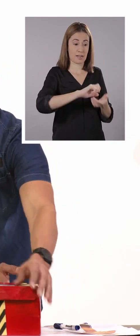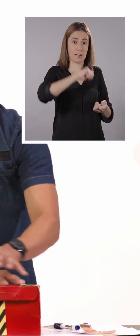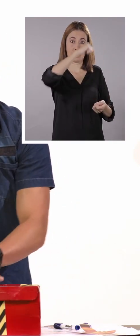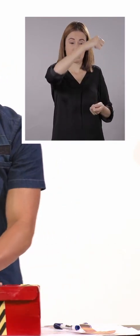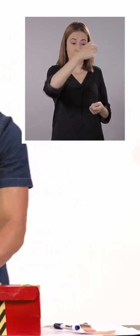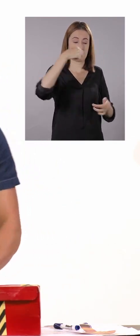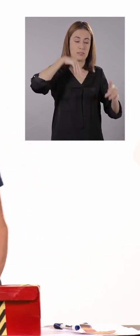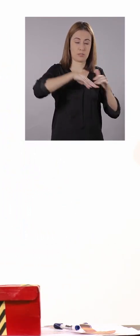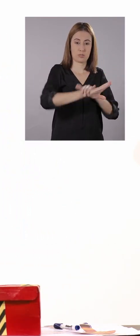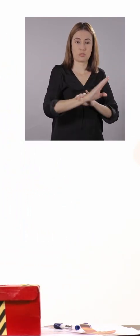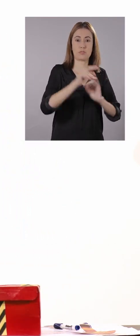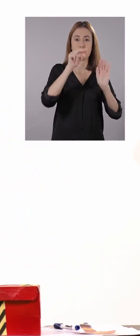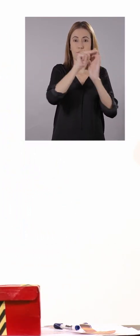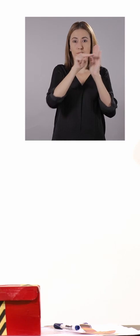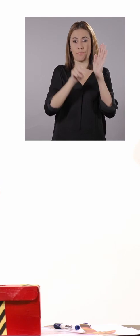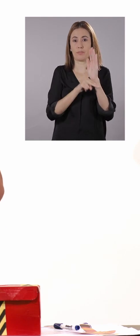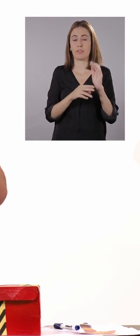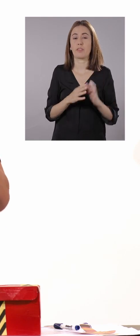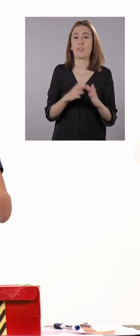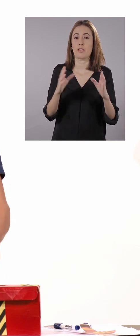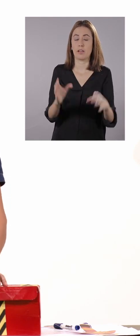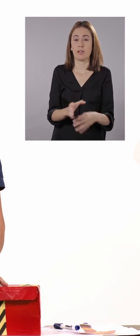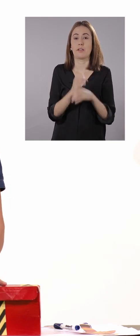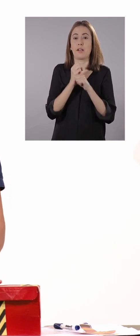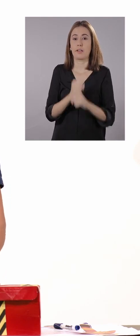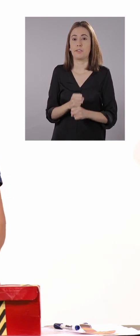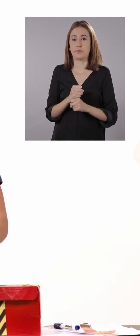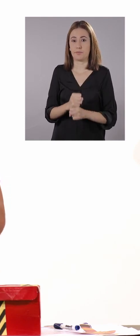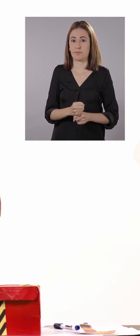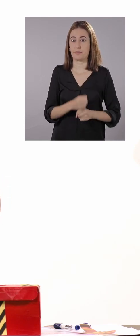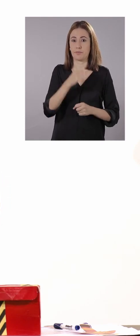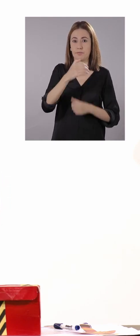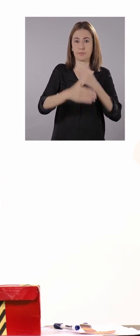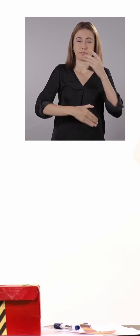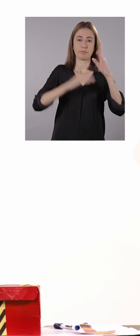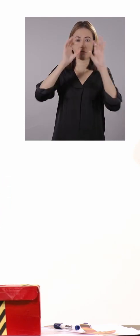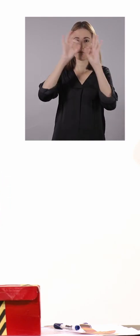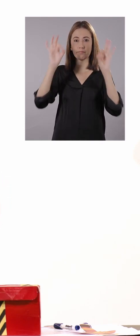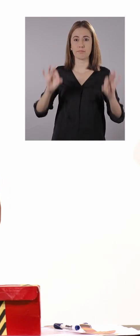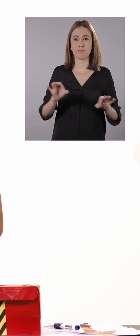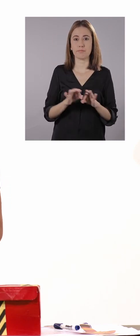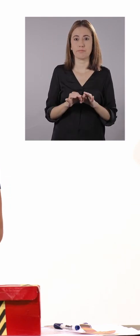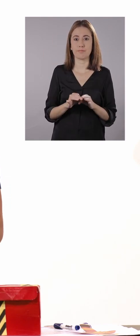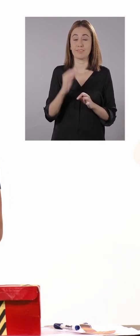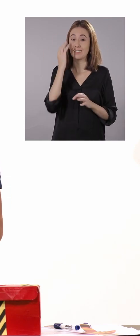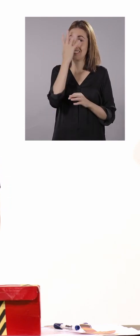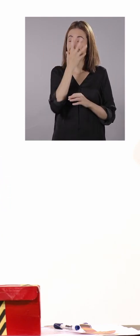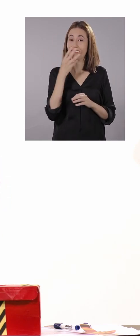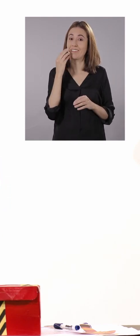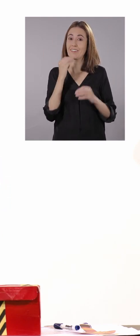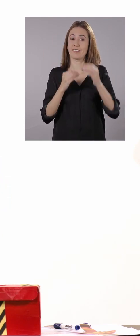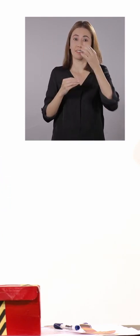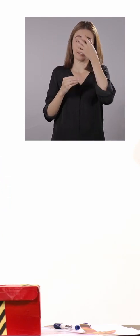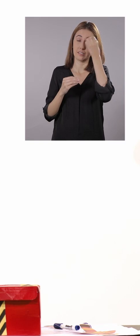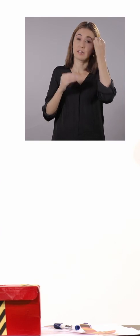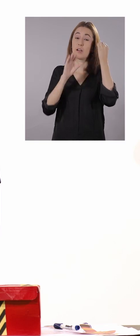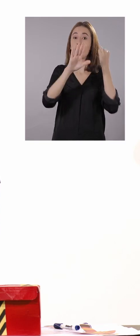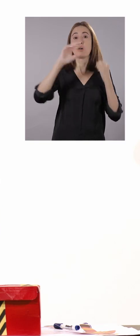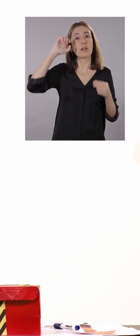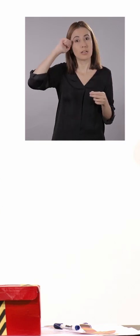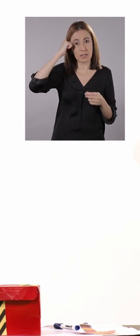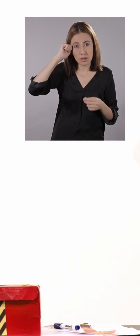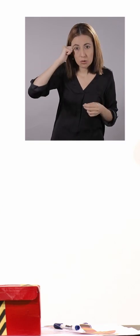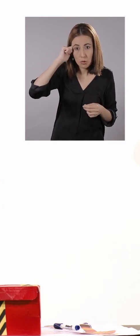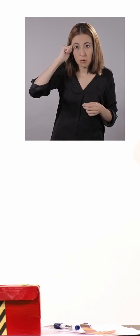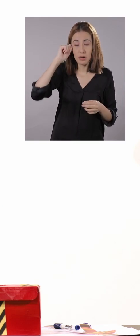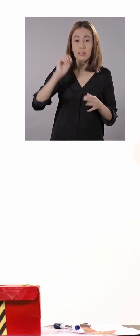todos los protocolos en una de sus tarjetitas de bioseguridad. ¡Qué bonito, ¿verdad? No lo olviden.